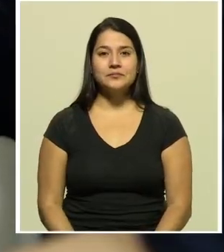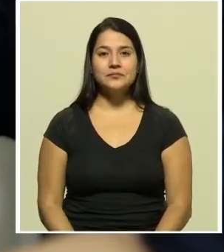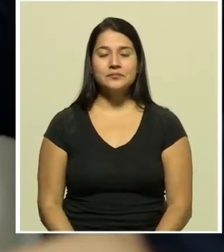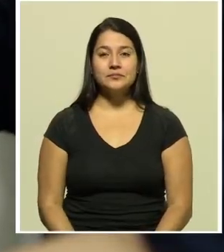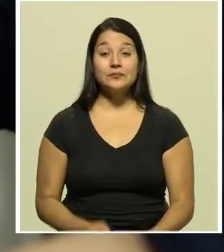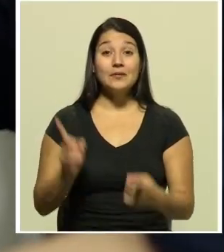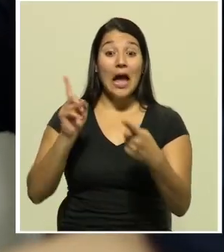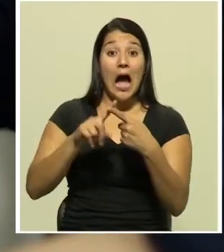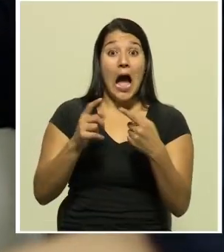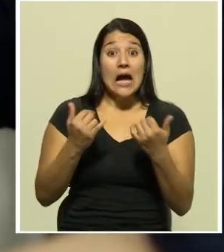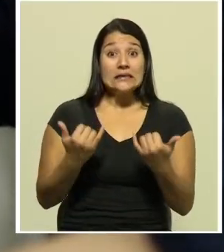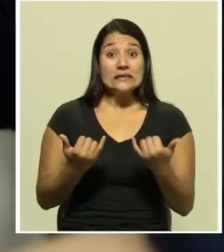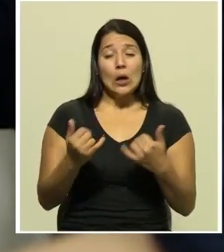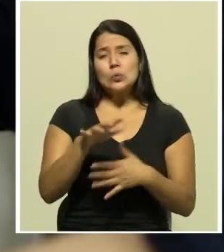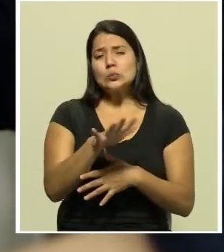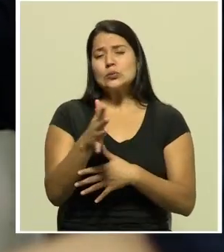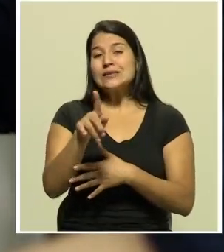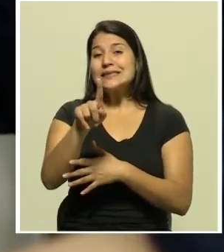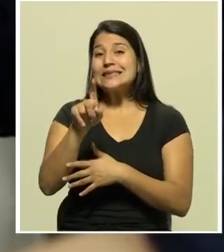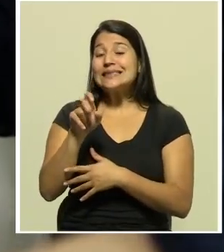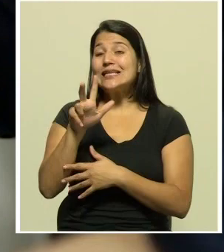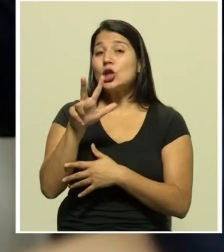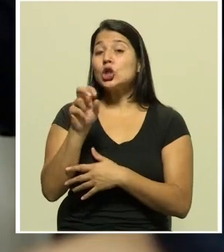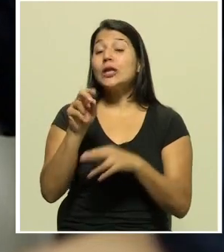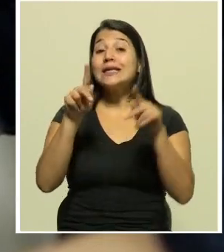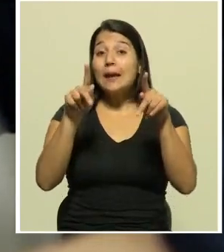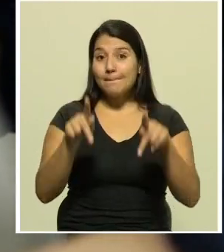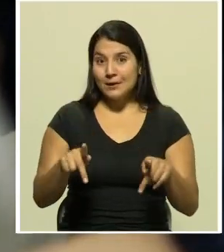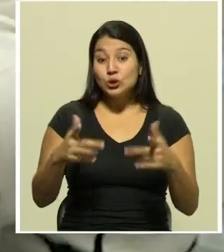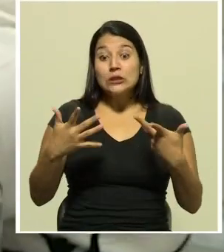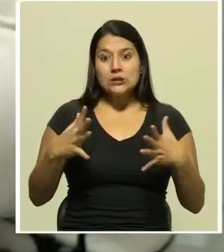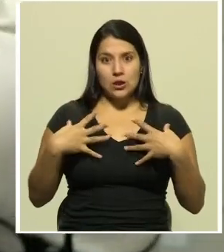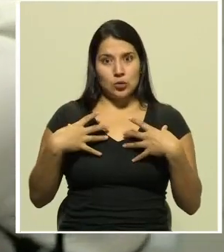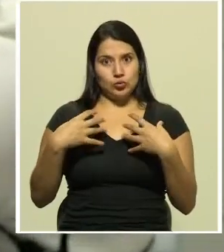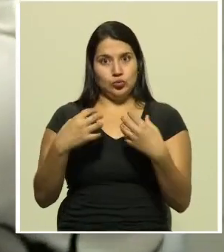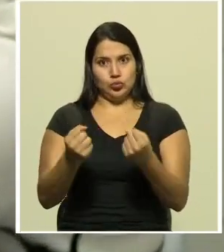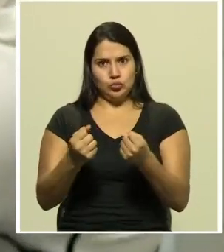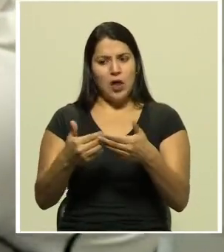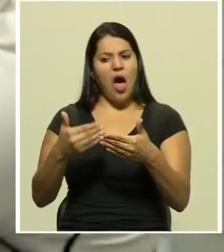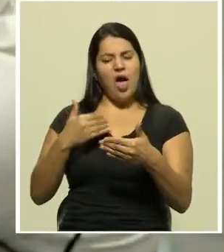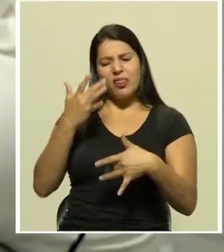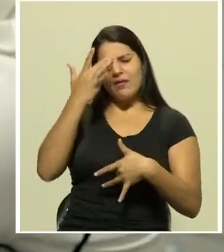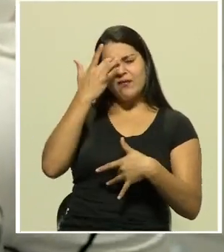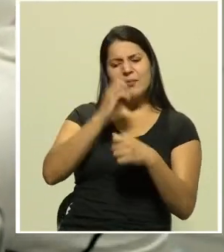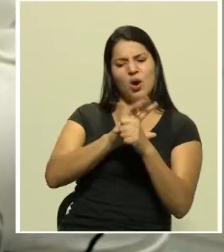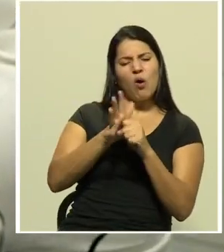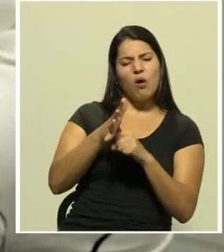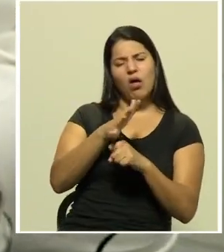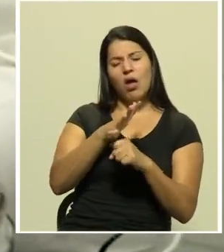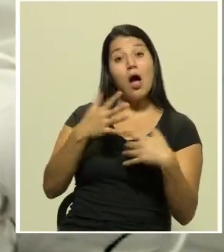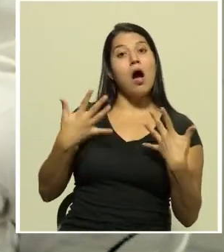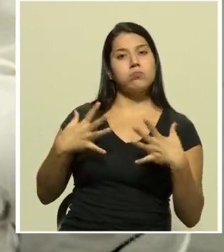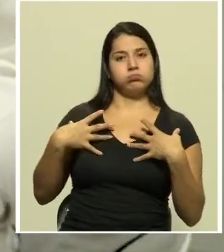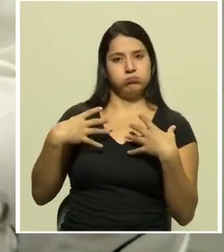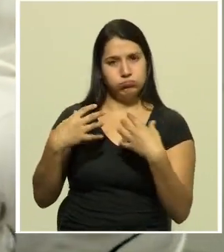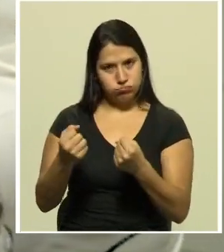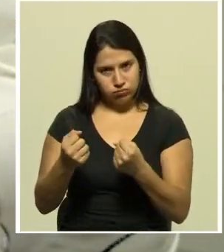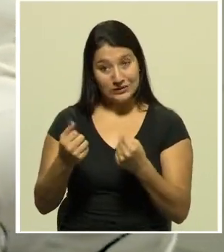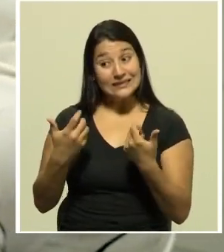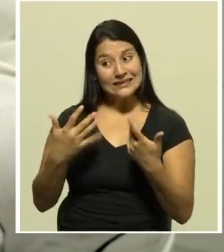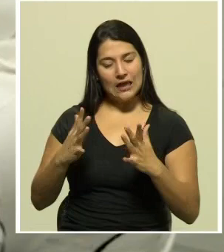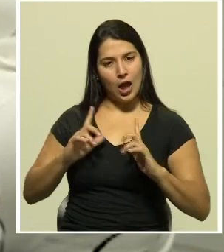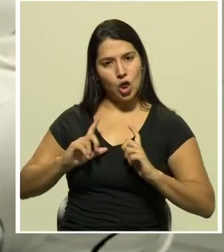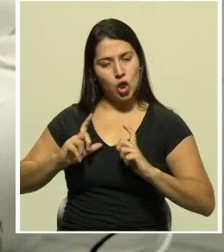Hasta el momento, alrededor de 130 personas que han sido recuperadas de COVID-19 han donado su plasma para pacientes con la enfermedad